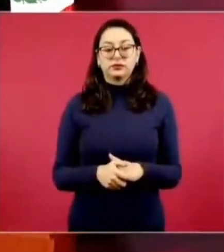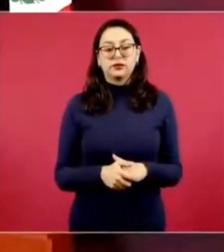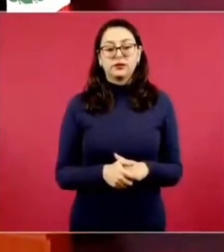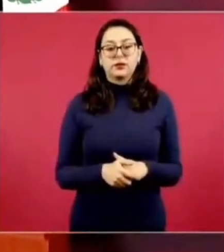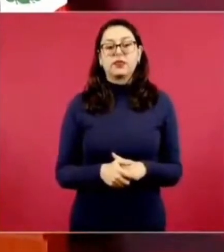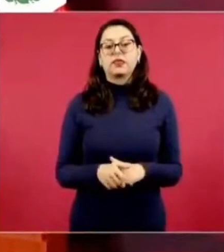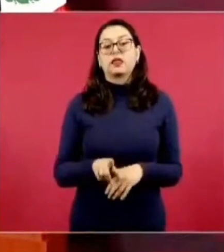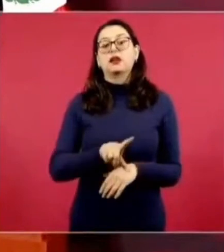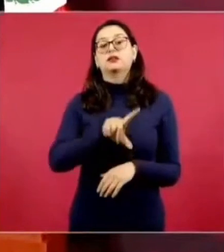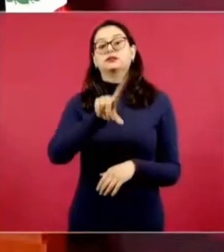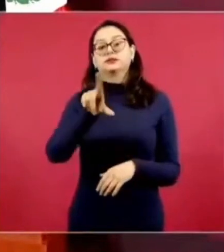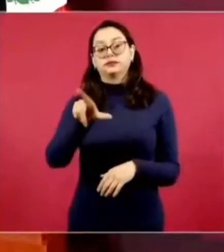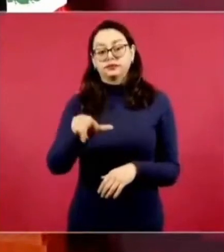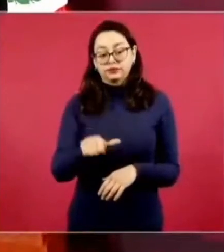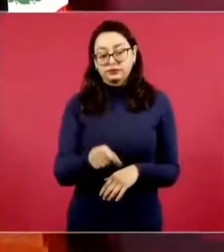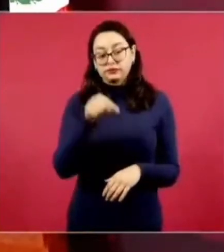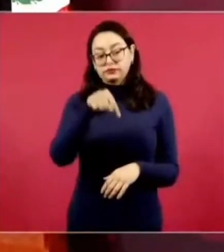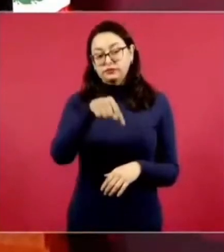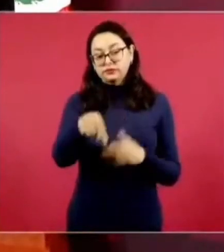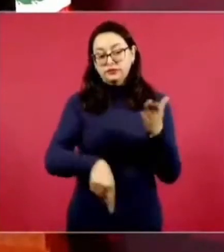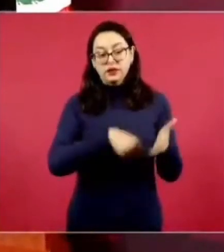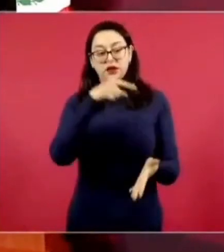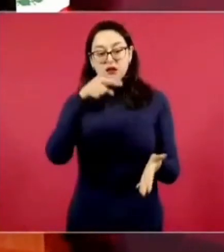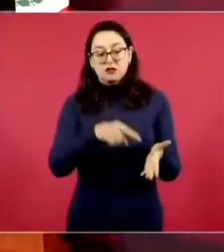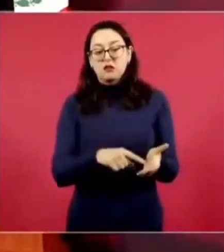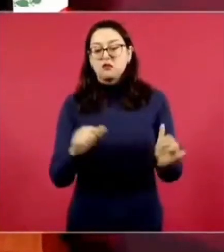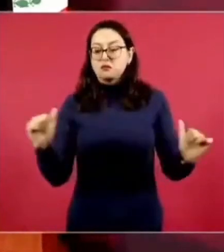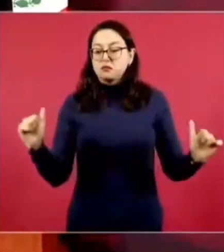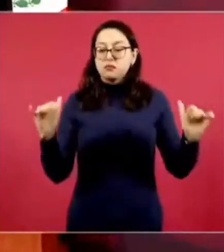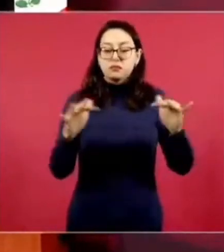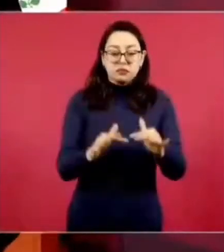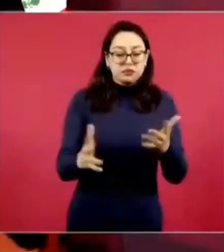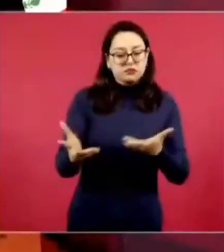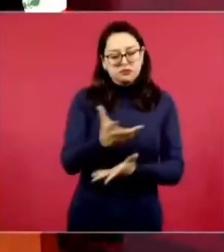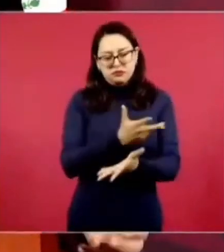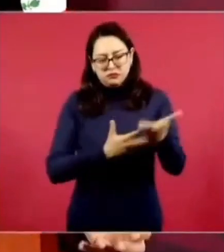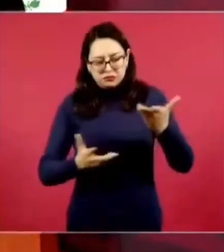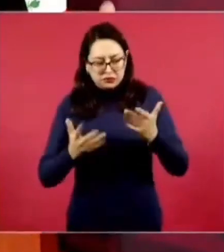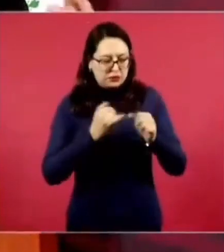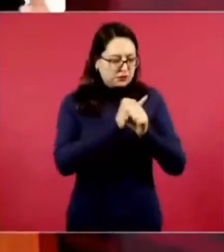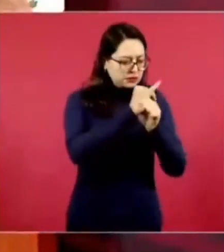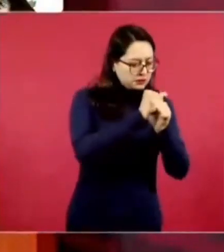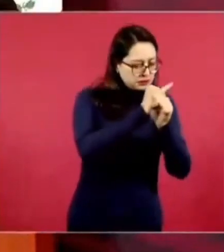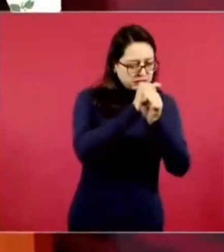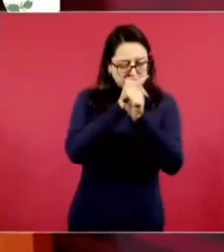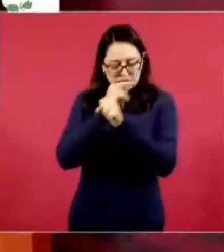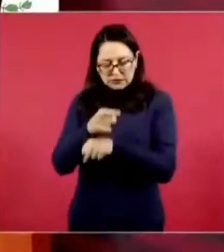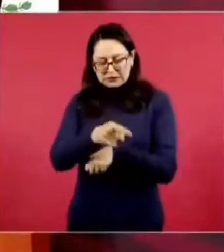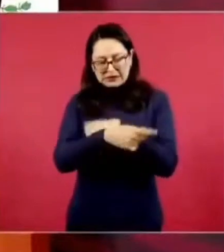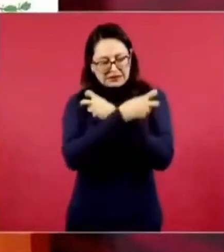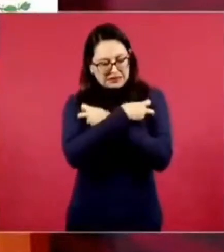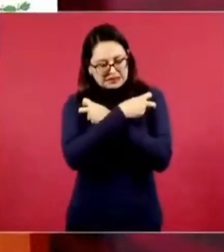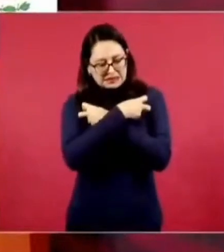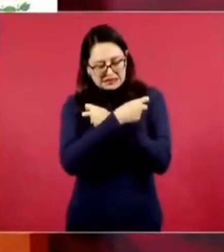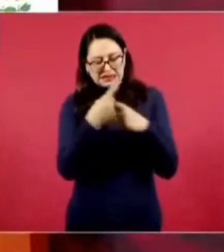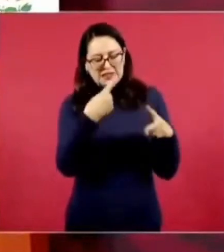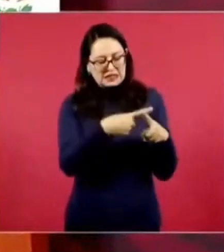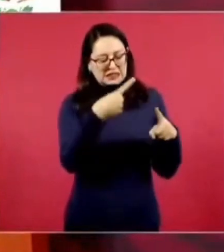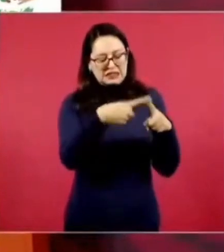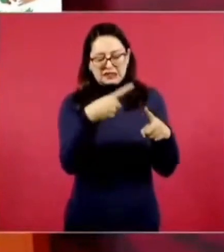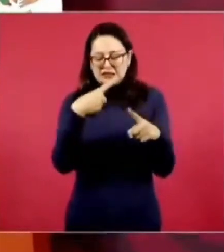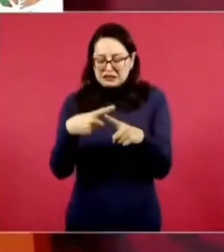congresos de especialistas y llegan a la conclusión de que el personaje era Pacal